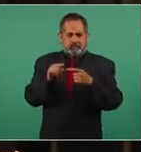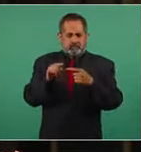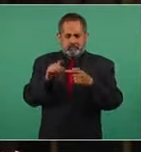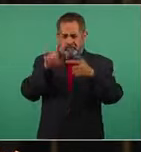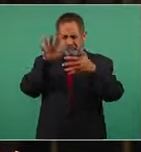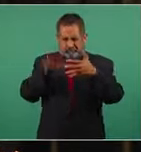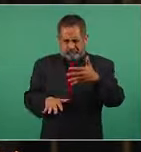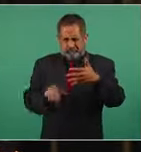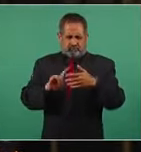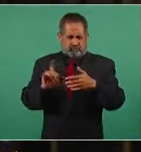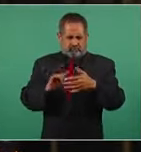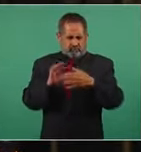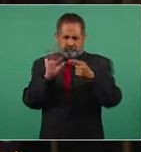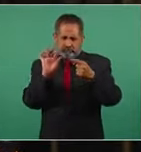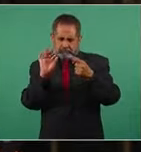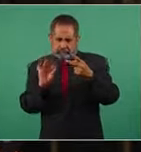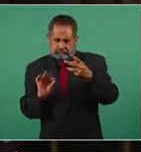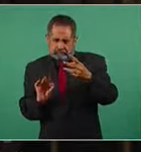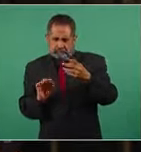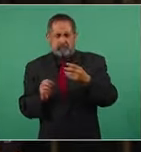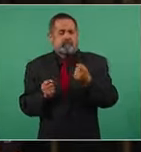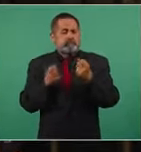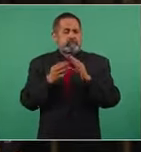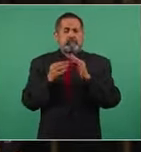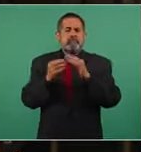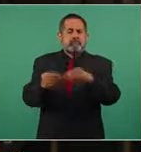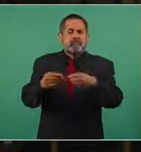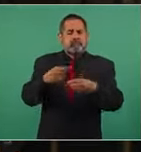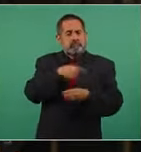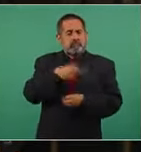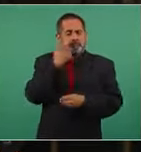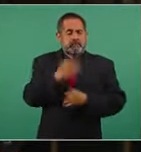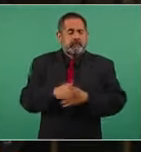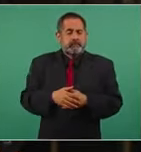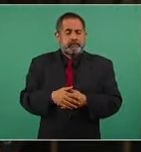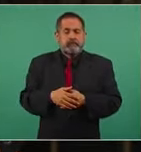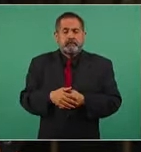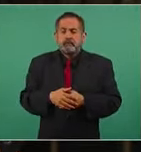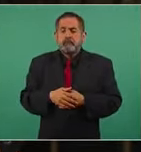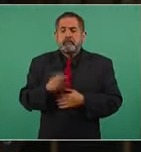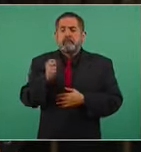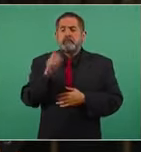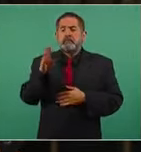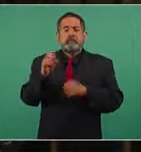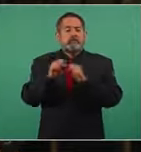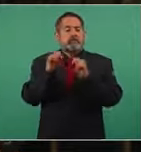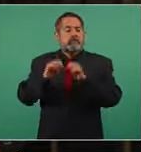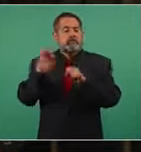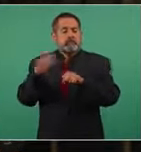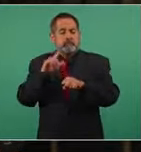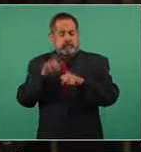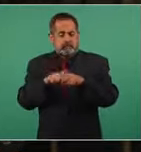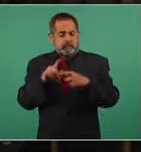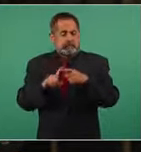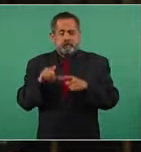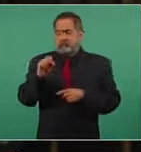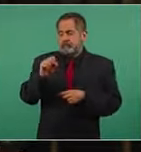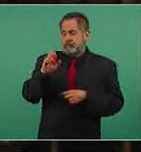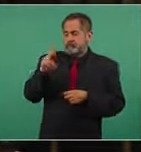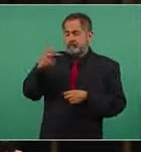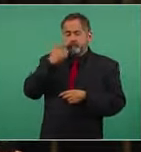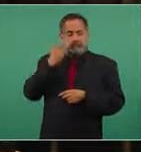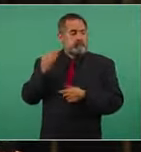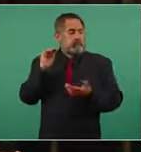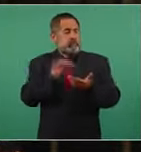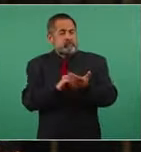no todo, pero sí partes claves, la creación del subsistema federal. Emití por parte de la SEP el decreto